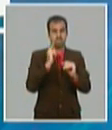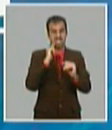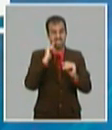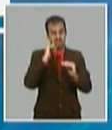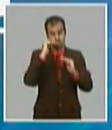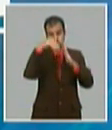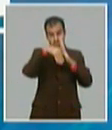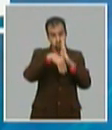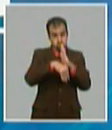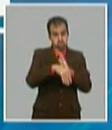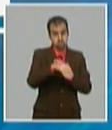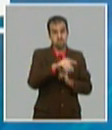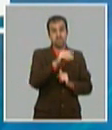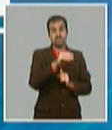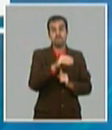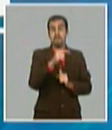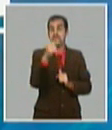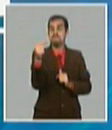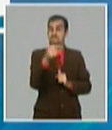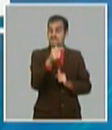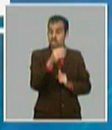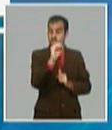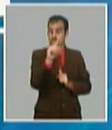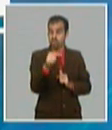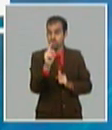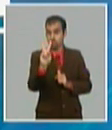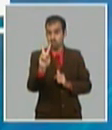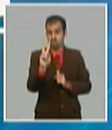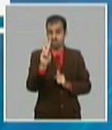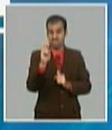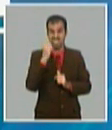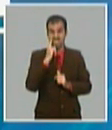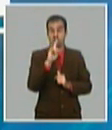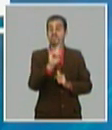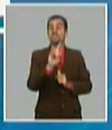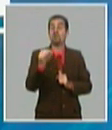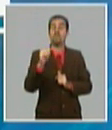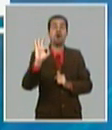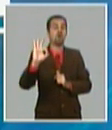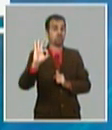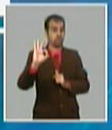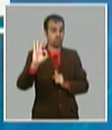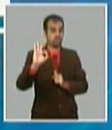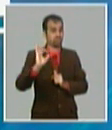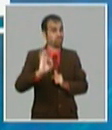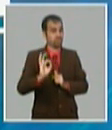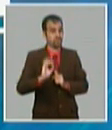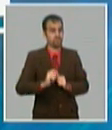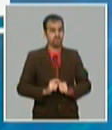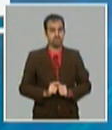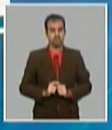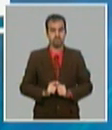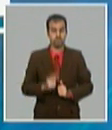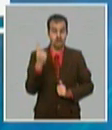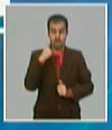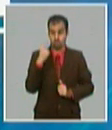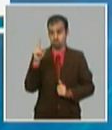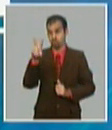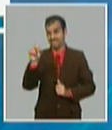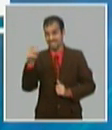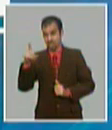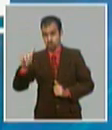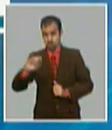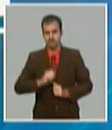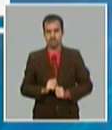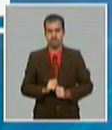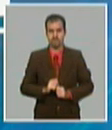,2 no es de un 2 es de un menos 0,2 porque es 99,8 en el 2019 y